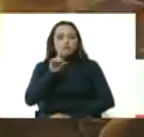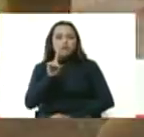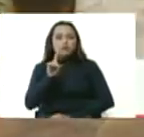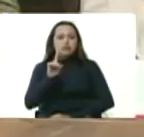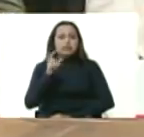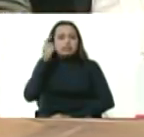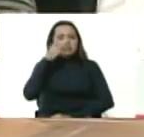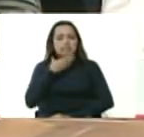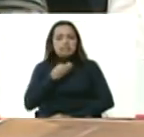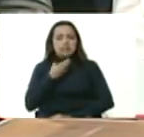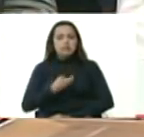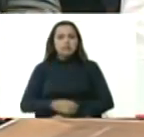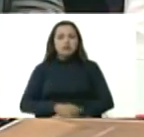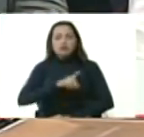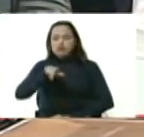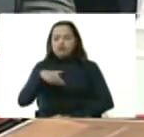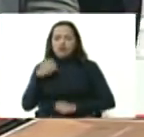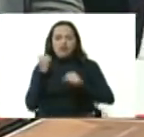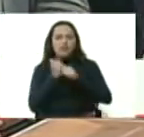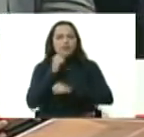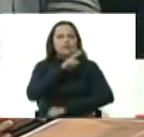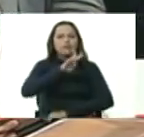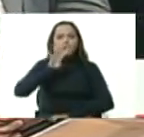estamos las 24 horas del día